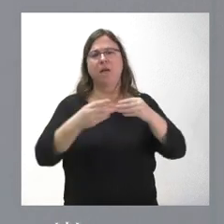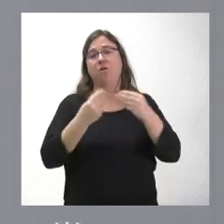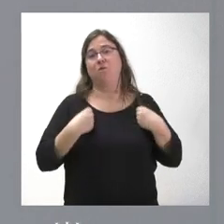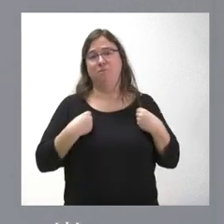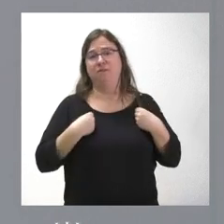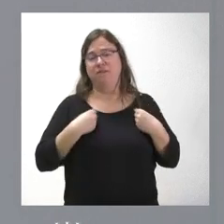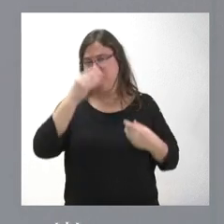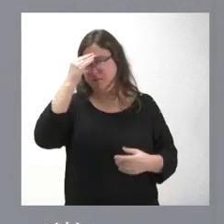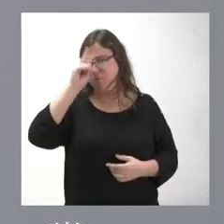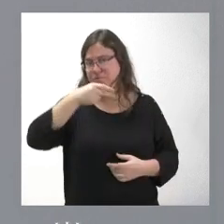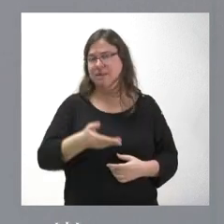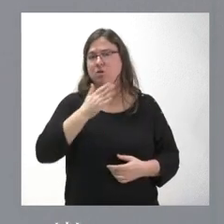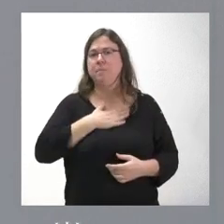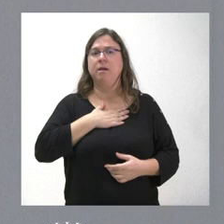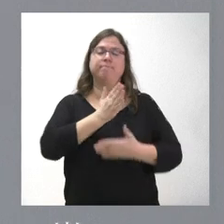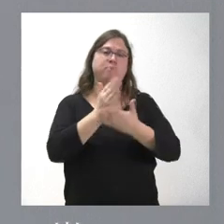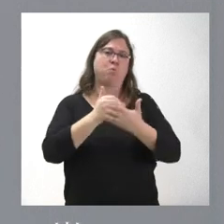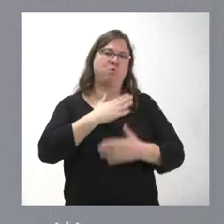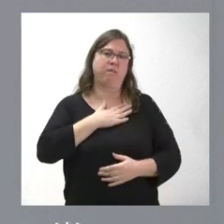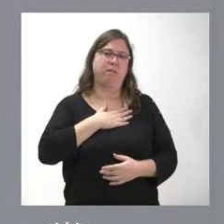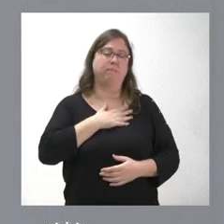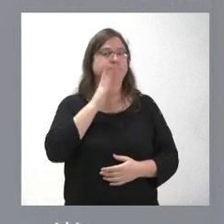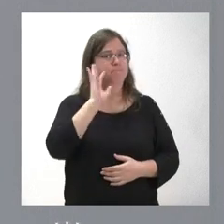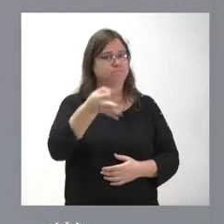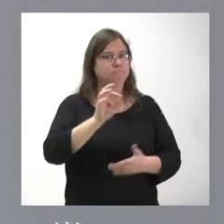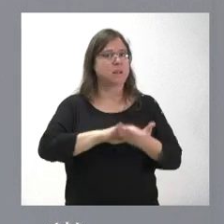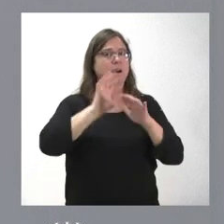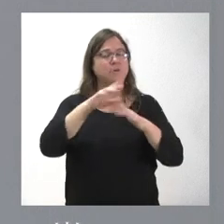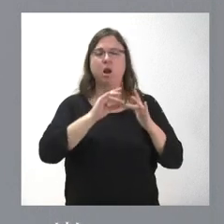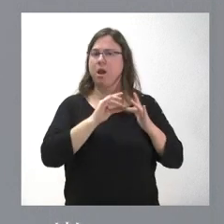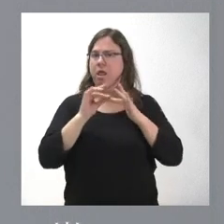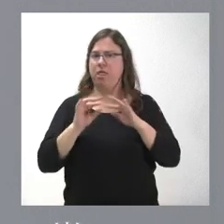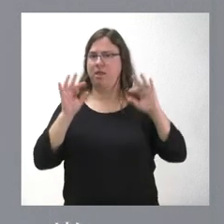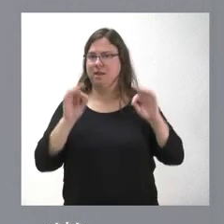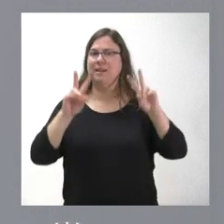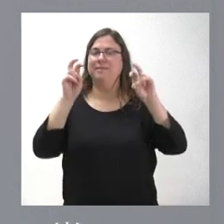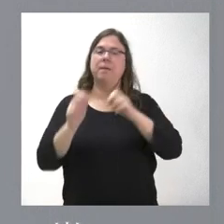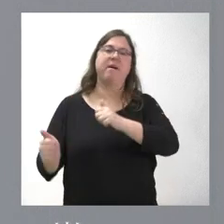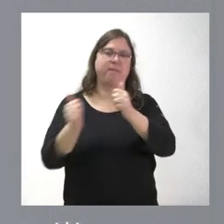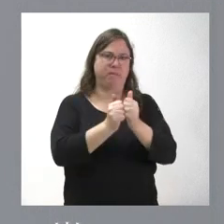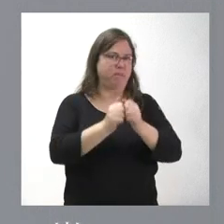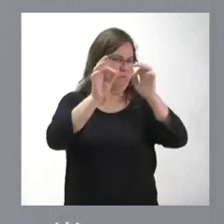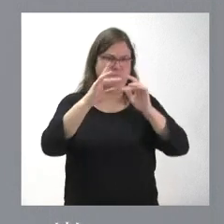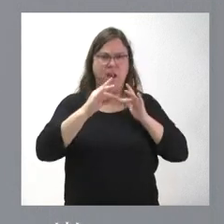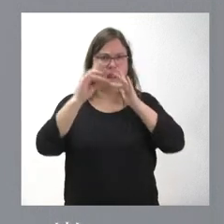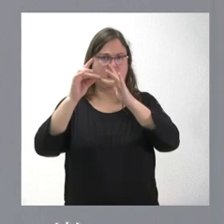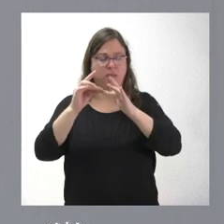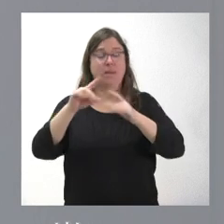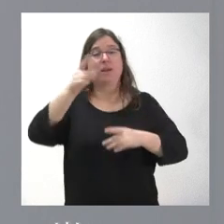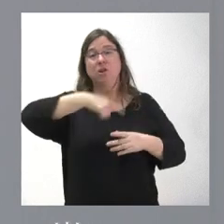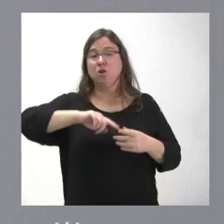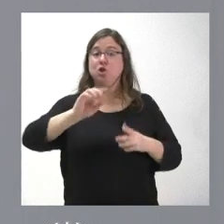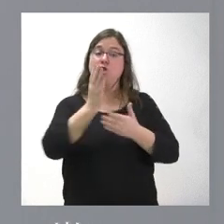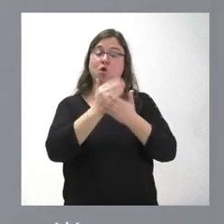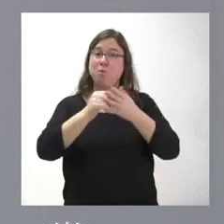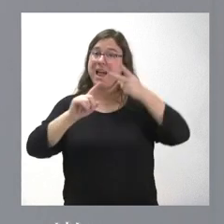importantes en nuestra comunidad. Es verdad que Castilla es la comunidad líder en materia de dependencia, que estamos como segunda comunidad autónoma